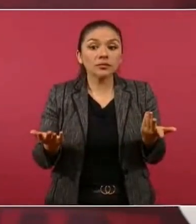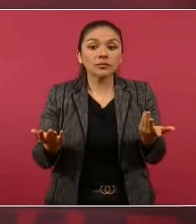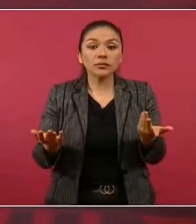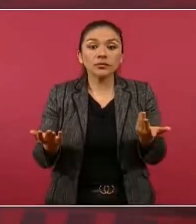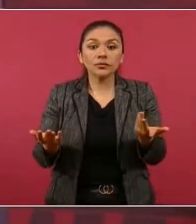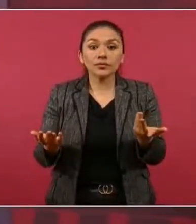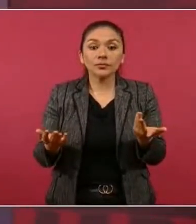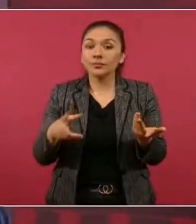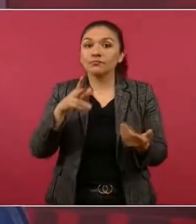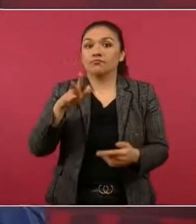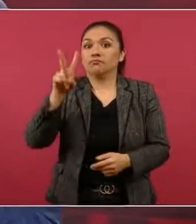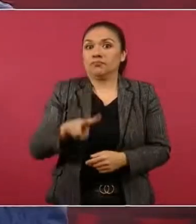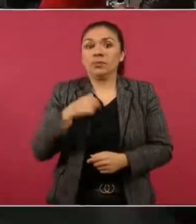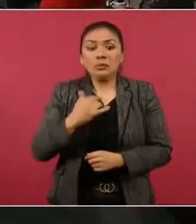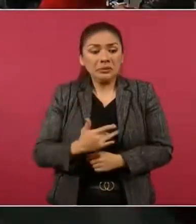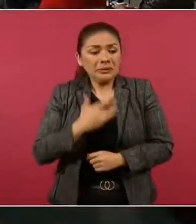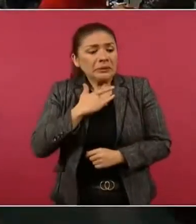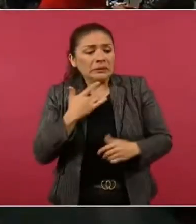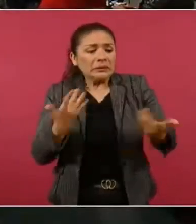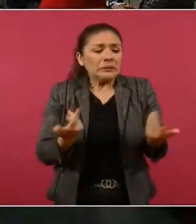no me puedo sentir mal